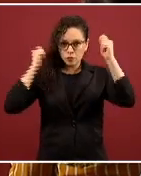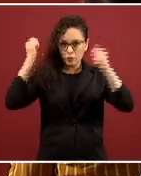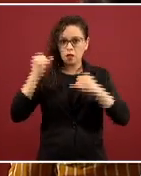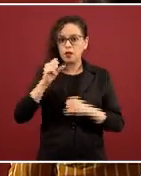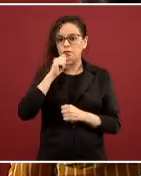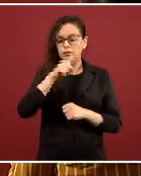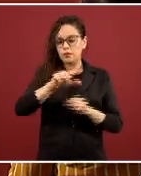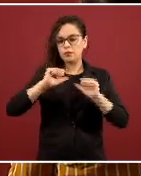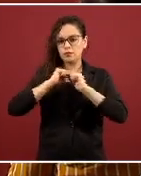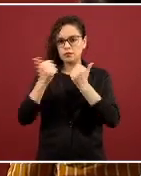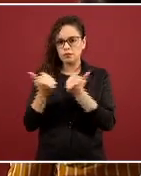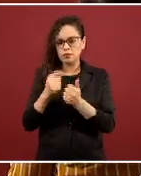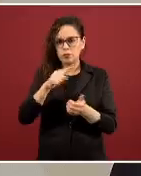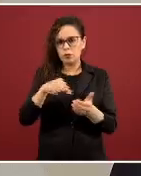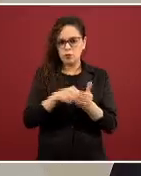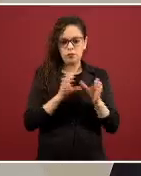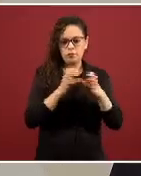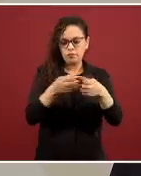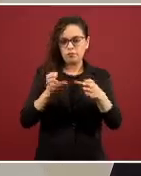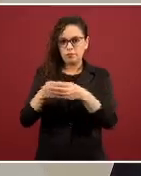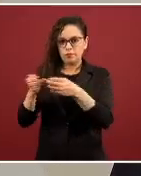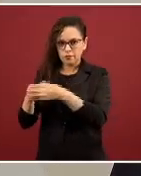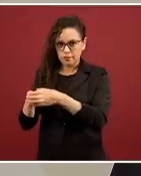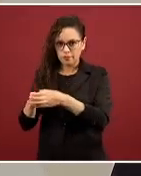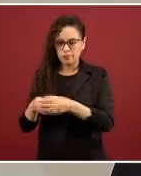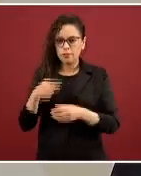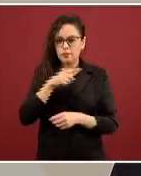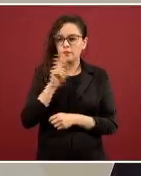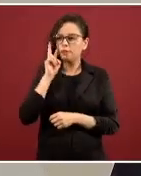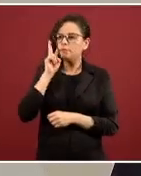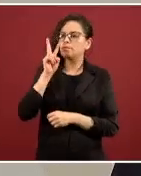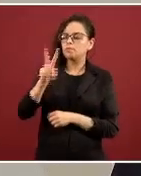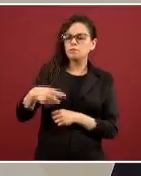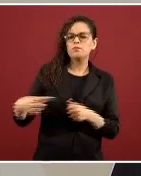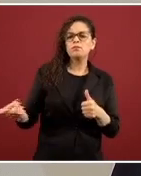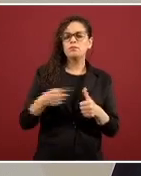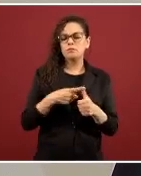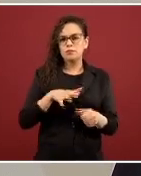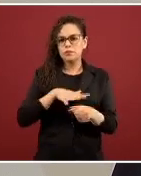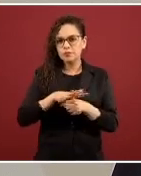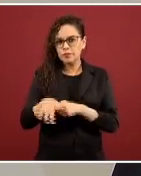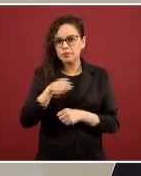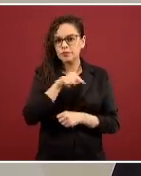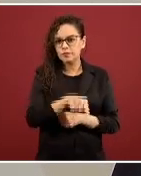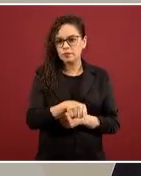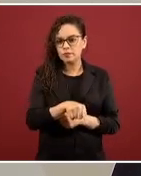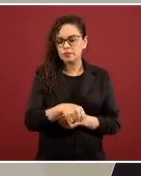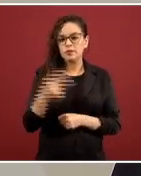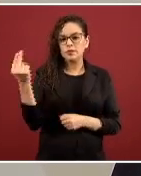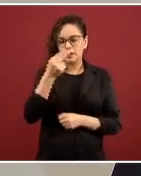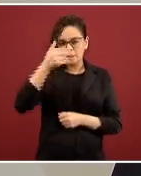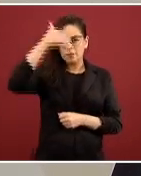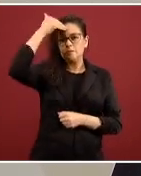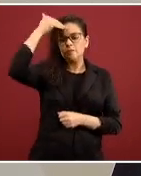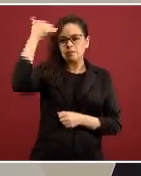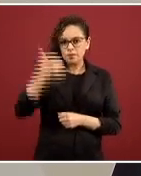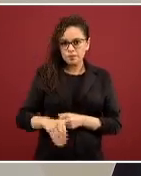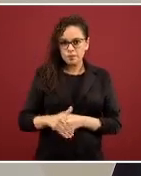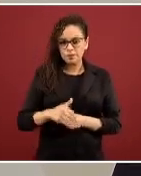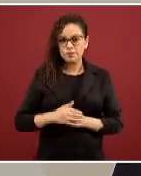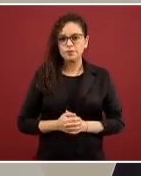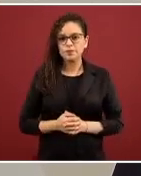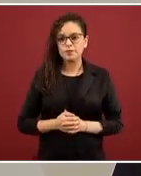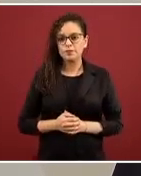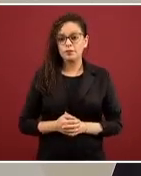de la industria turística van a estar primero viendo cuál es la ocupación, saber qué